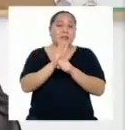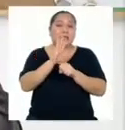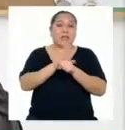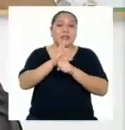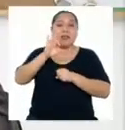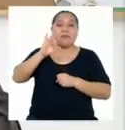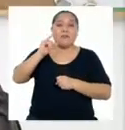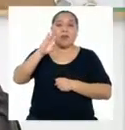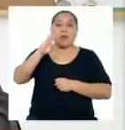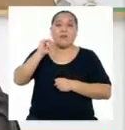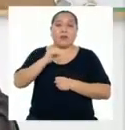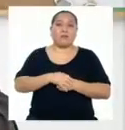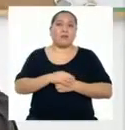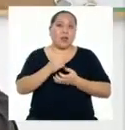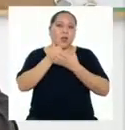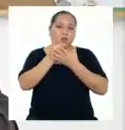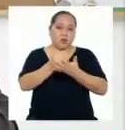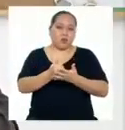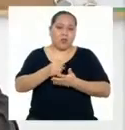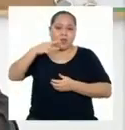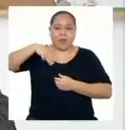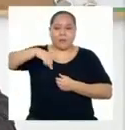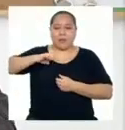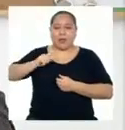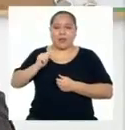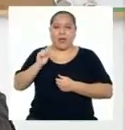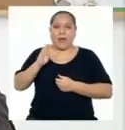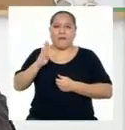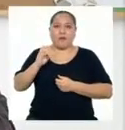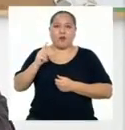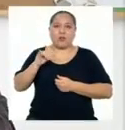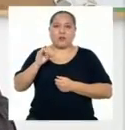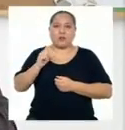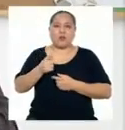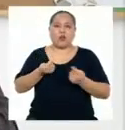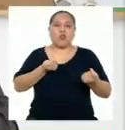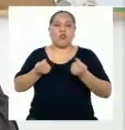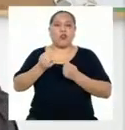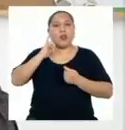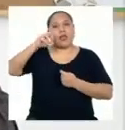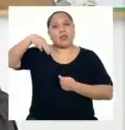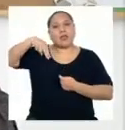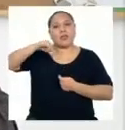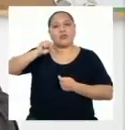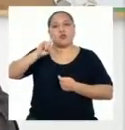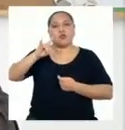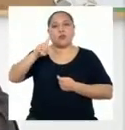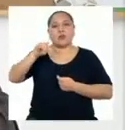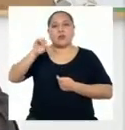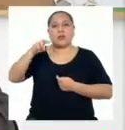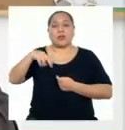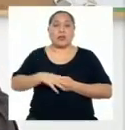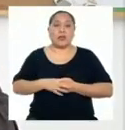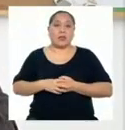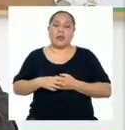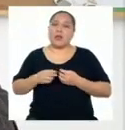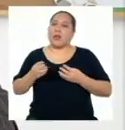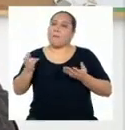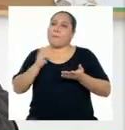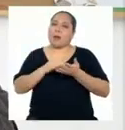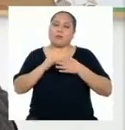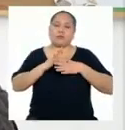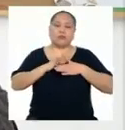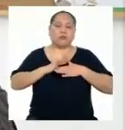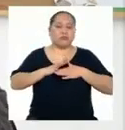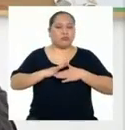Porque ayudan a mejorar la función metabólica y a controlar los niveles de insulina. Además, proporcionan mayor saciedad